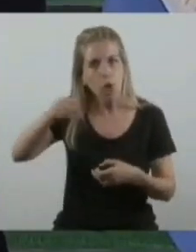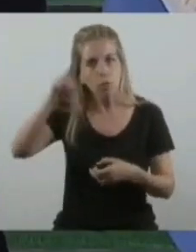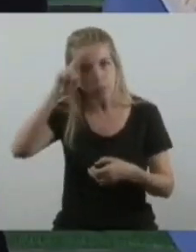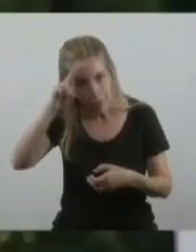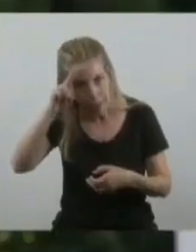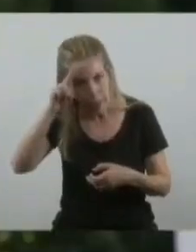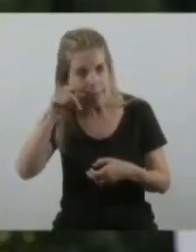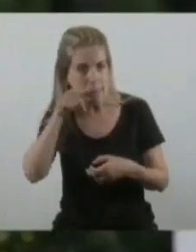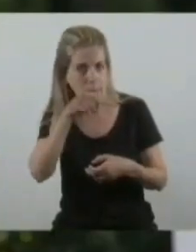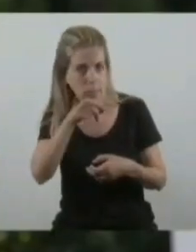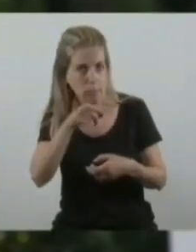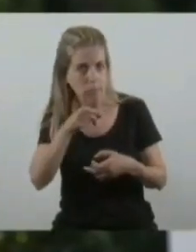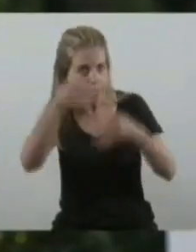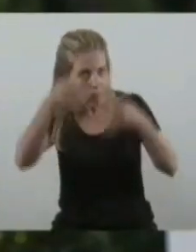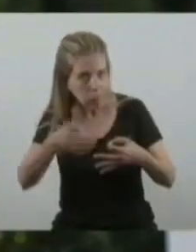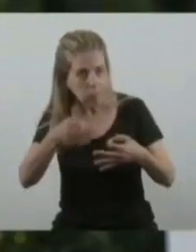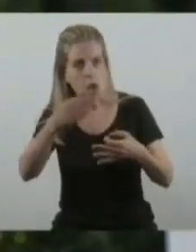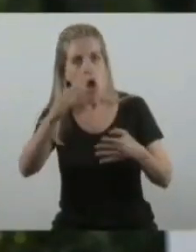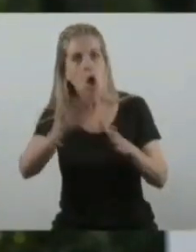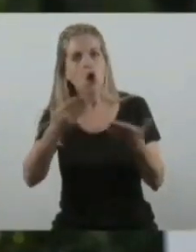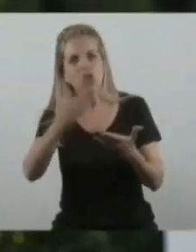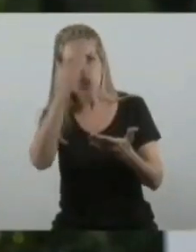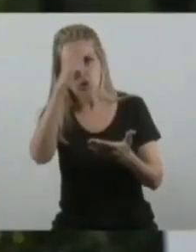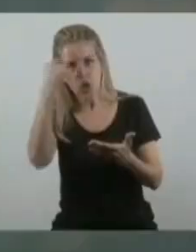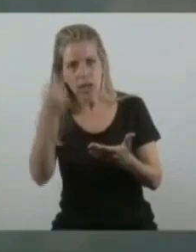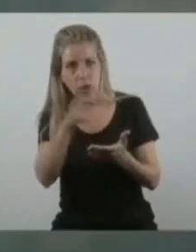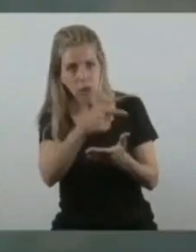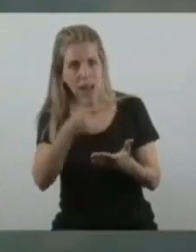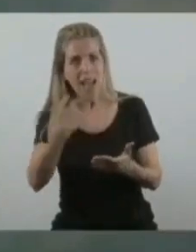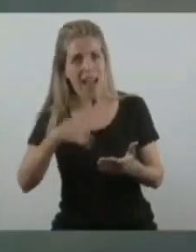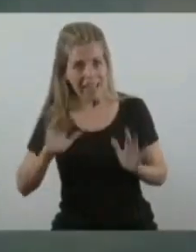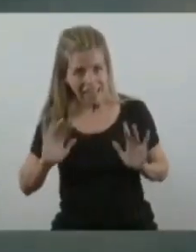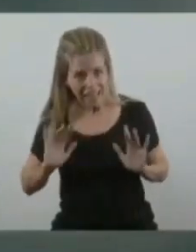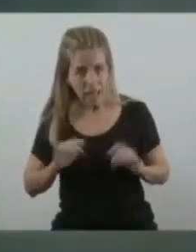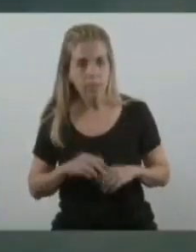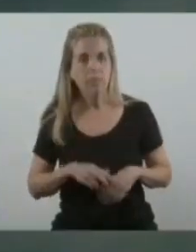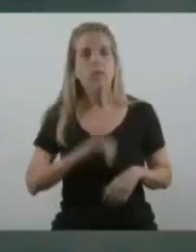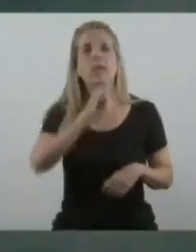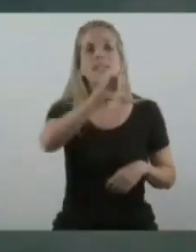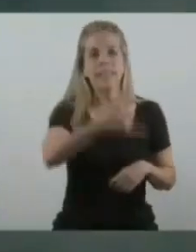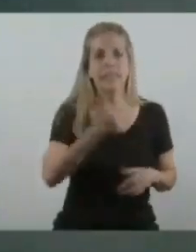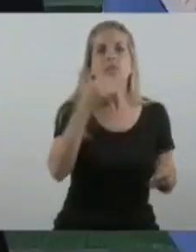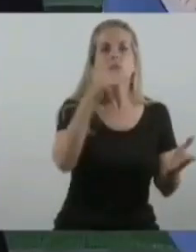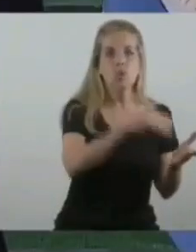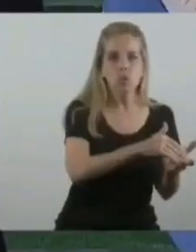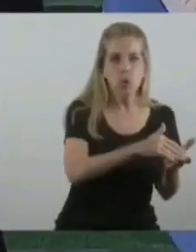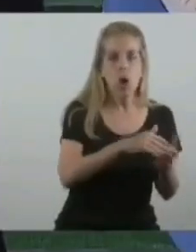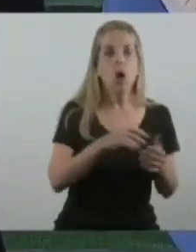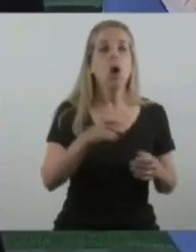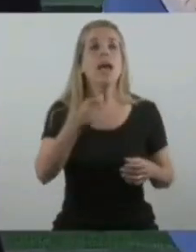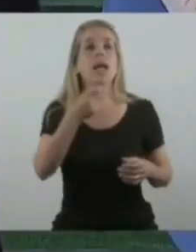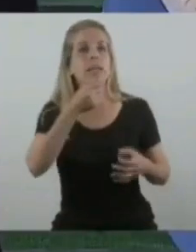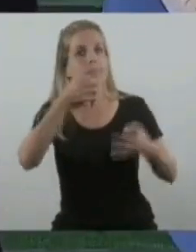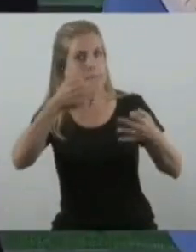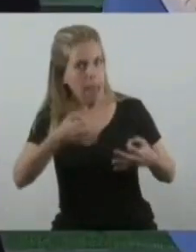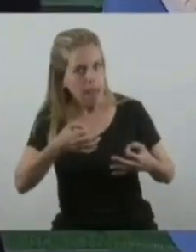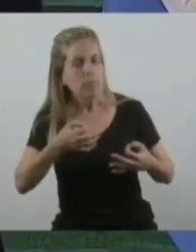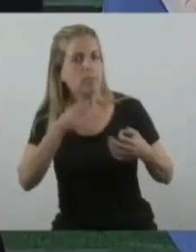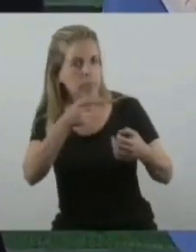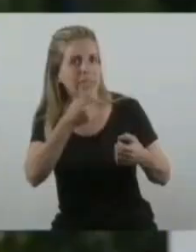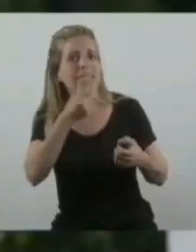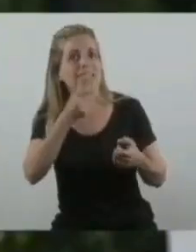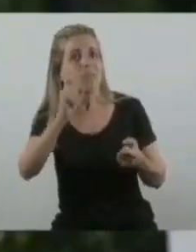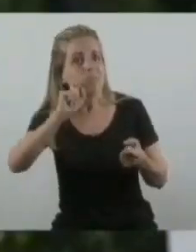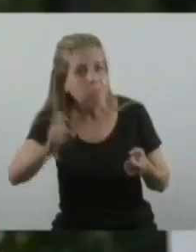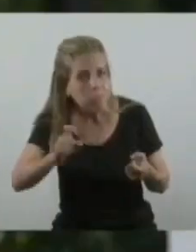cuanto de vos dependa, la Constitución de la Nación Argentina? Sí, juro. Si así no lo hicieres, la